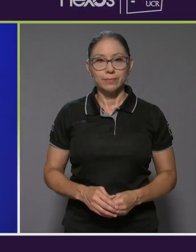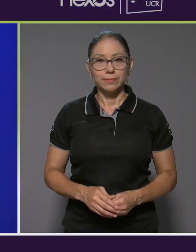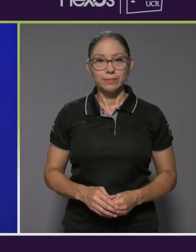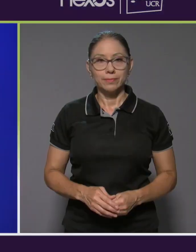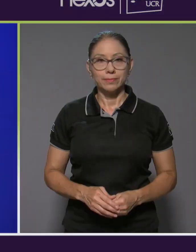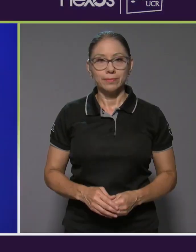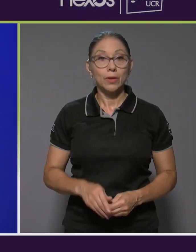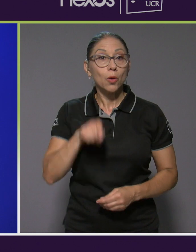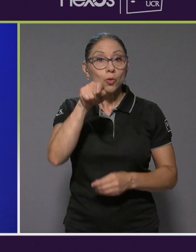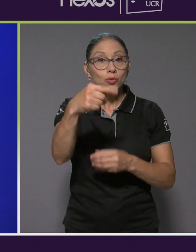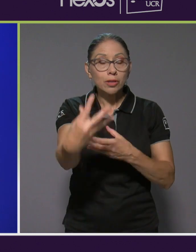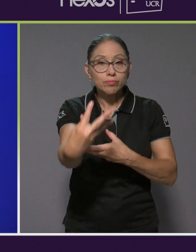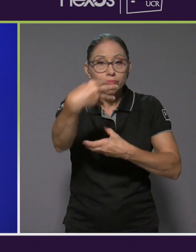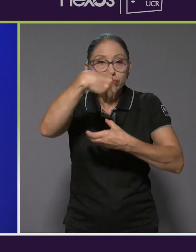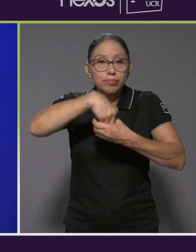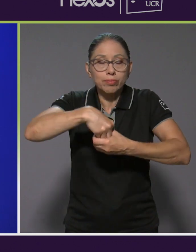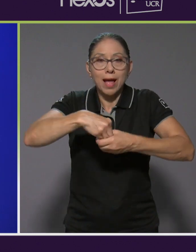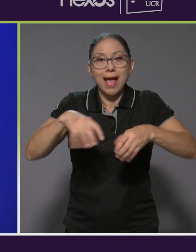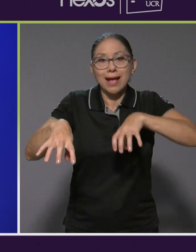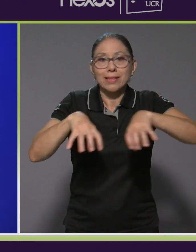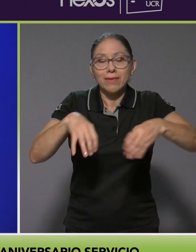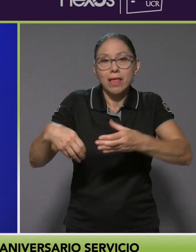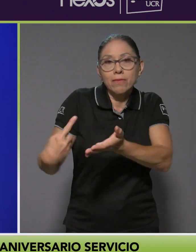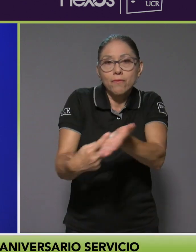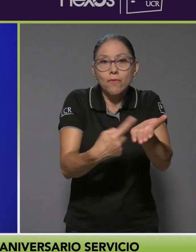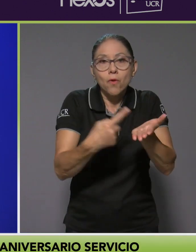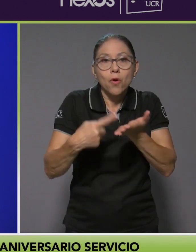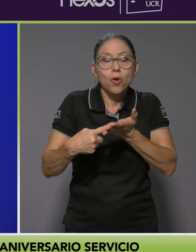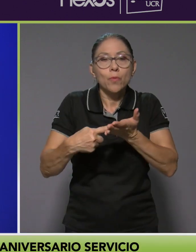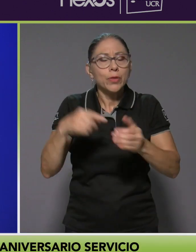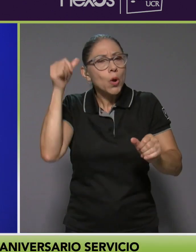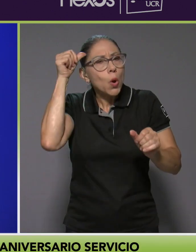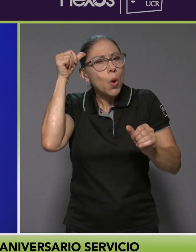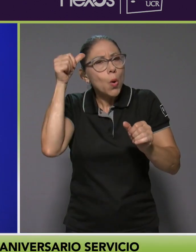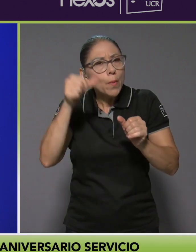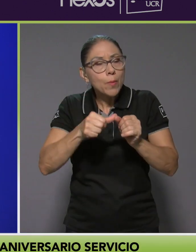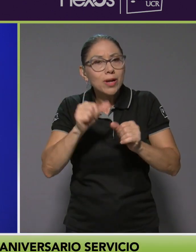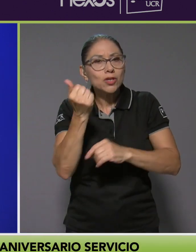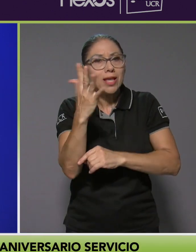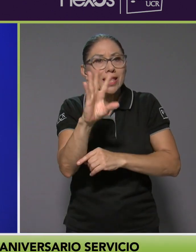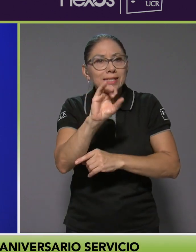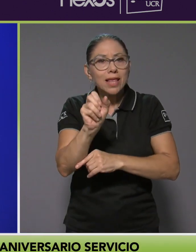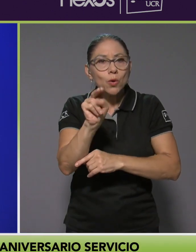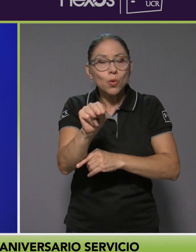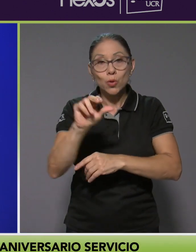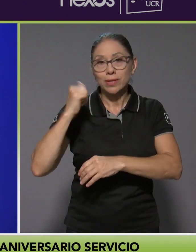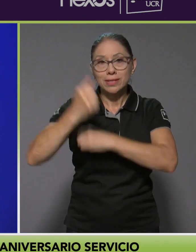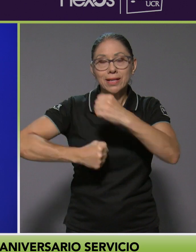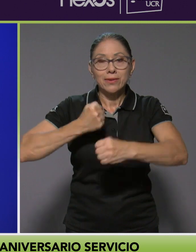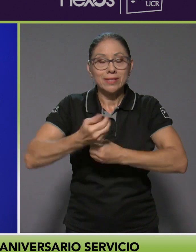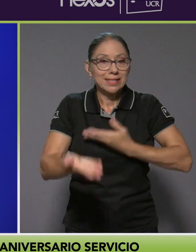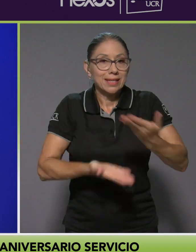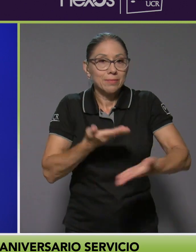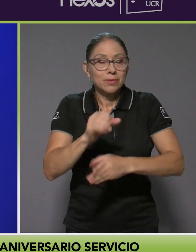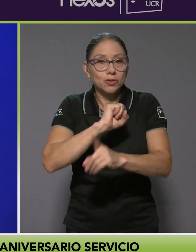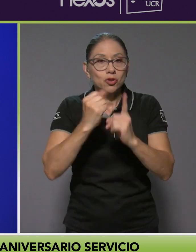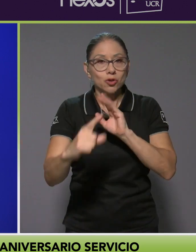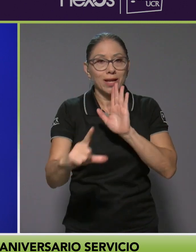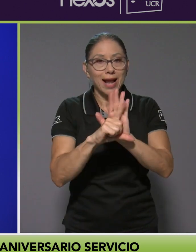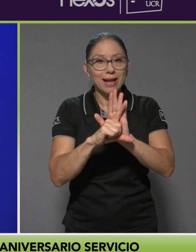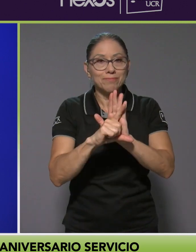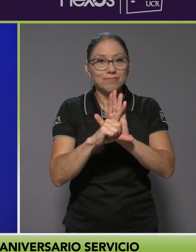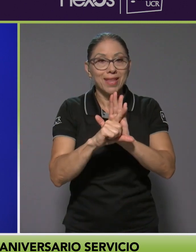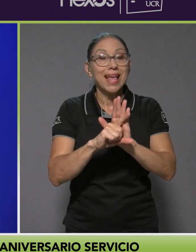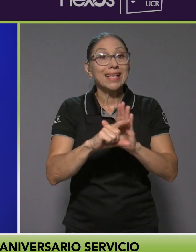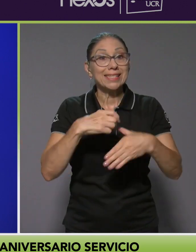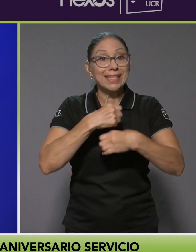Se aparte del foro conmemoración 15 de junio y 10 aniversario Servicio Sociolegal, el cual se realizará de